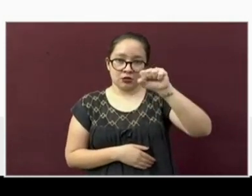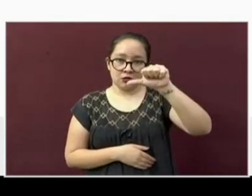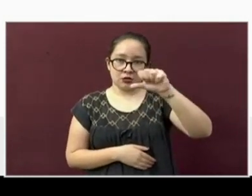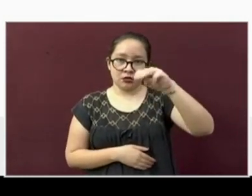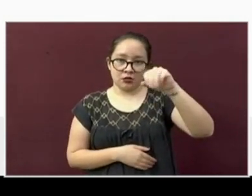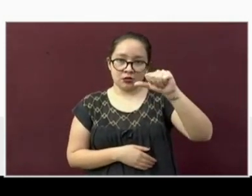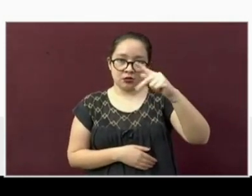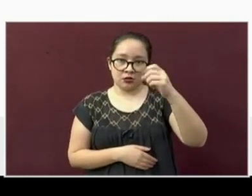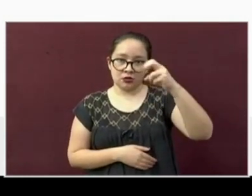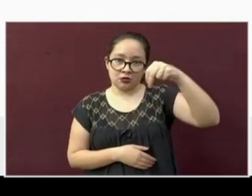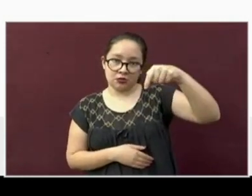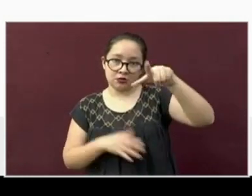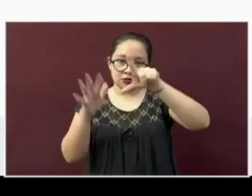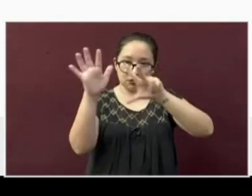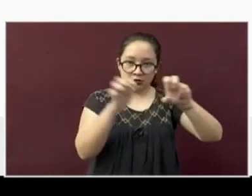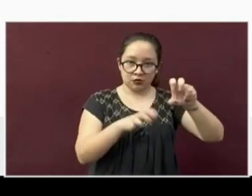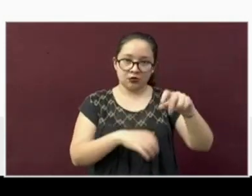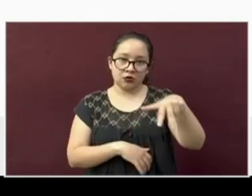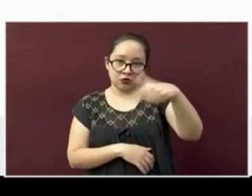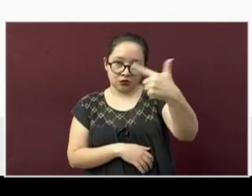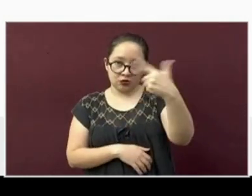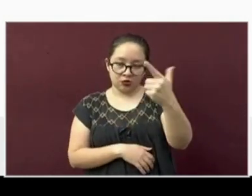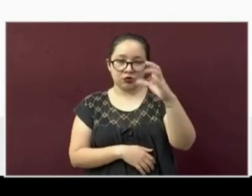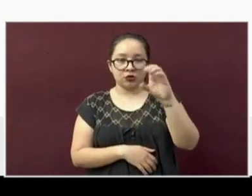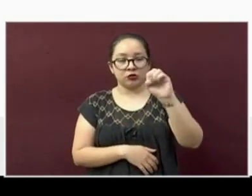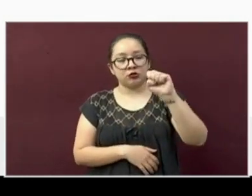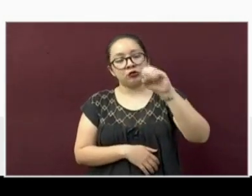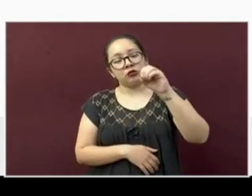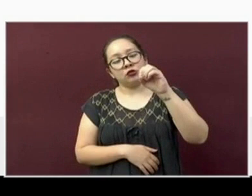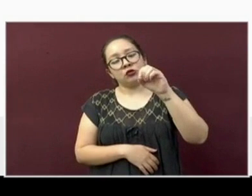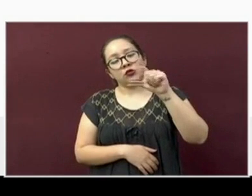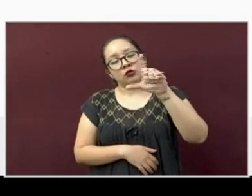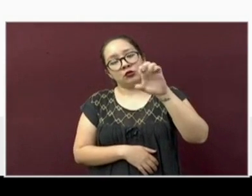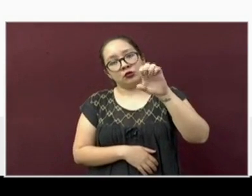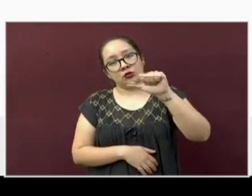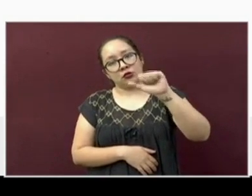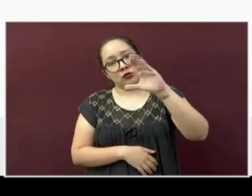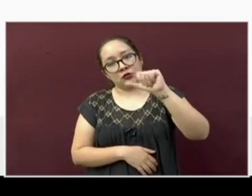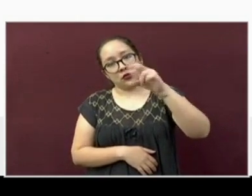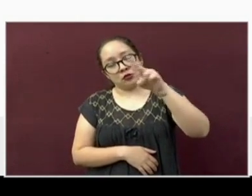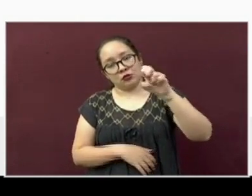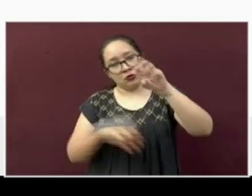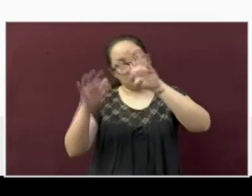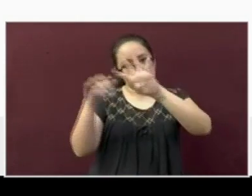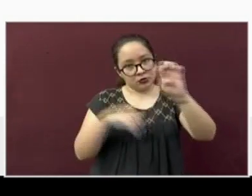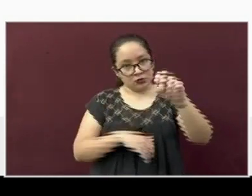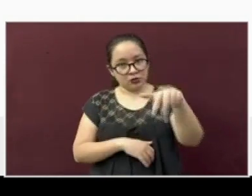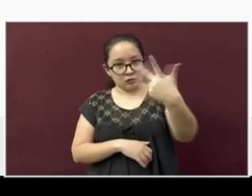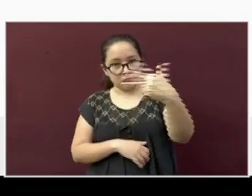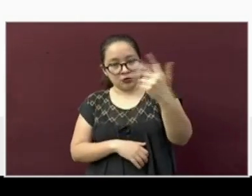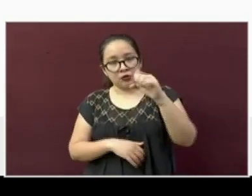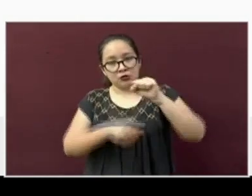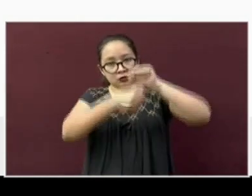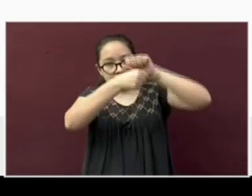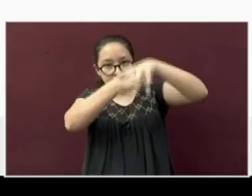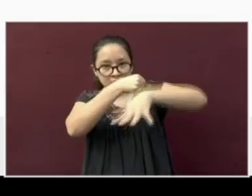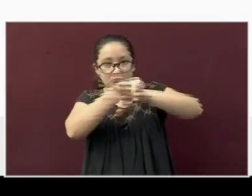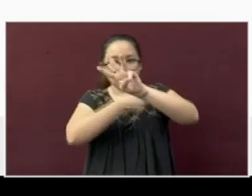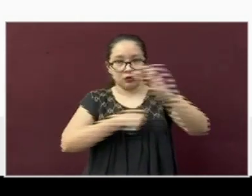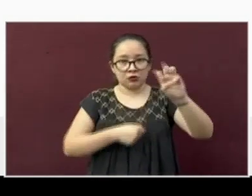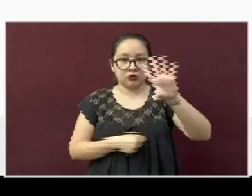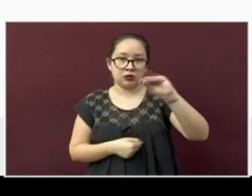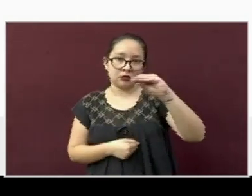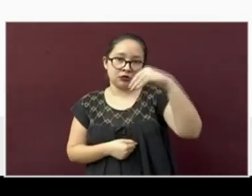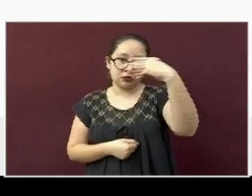ochocientos doce. Y ahora Cozoleacaque cuatrocientos trece. San Andrés Tuxtla trescientos noventa y cuatro.